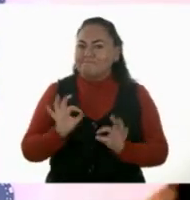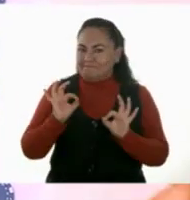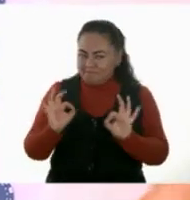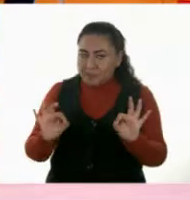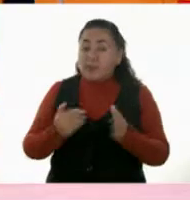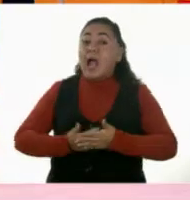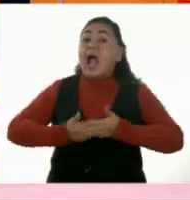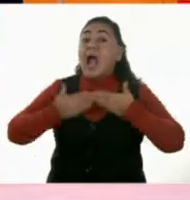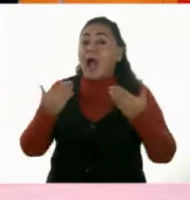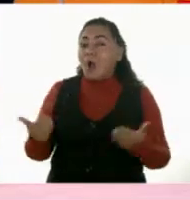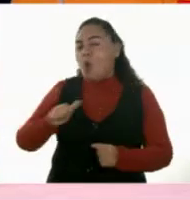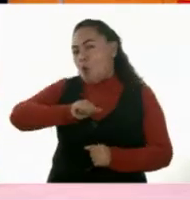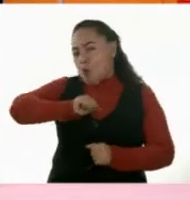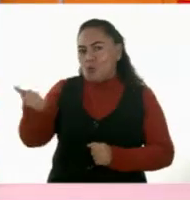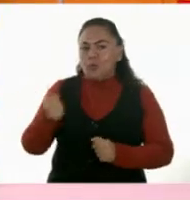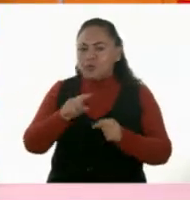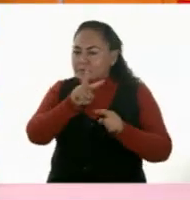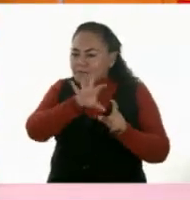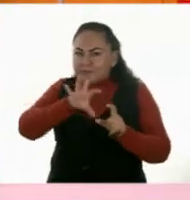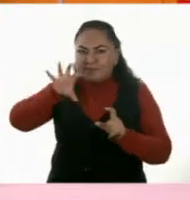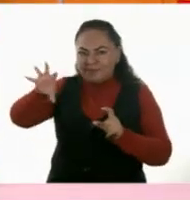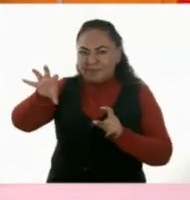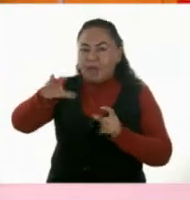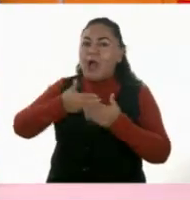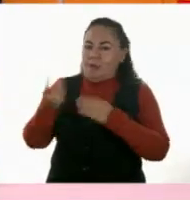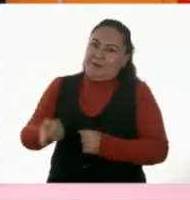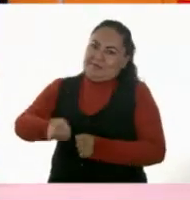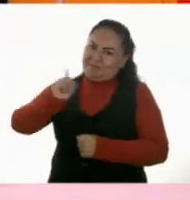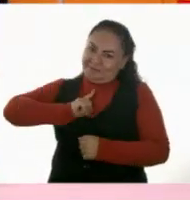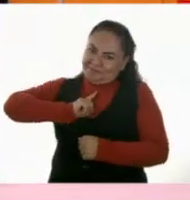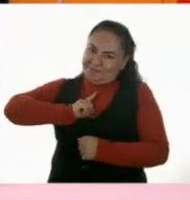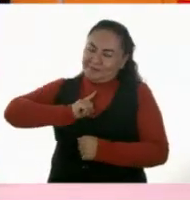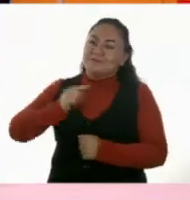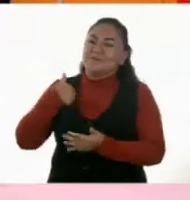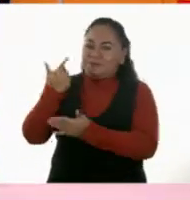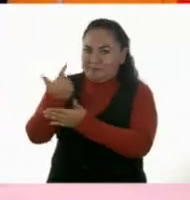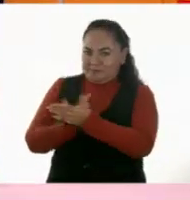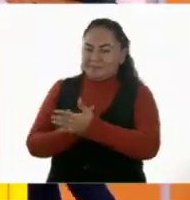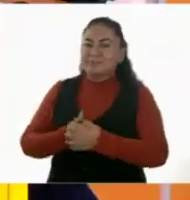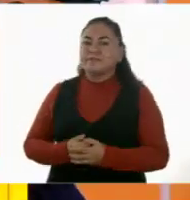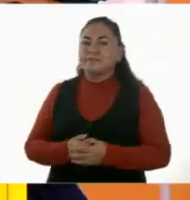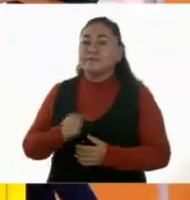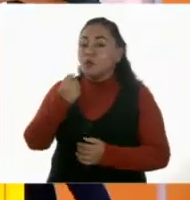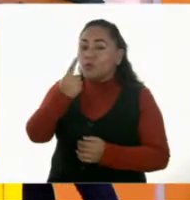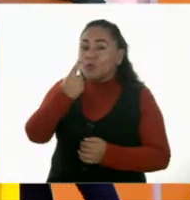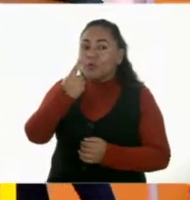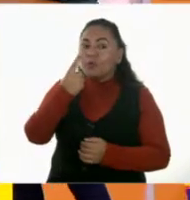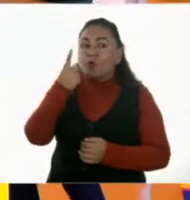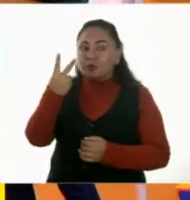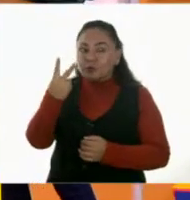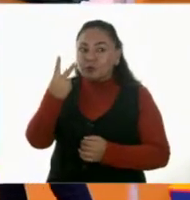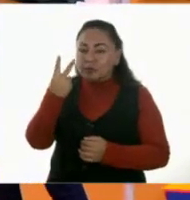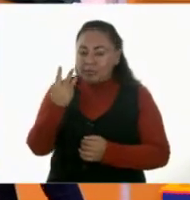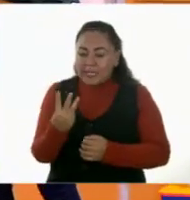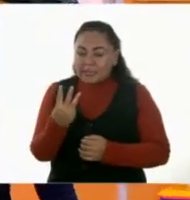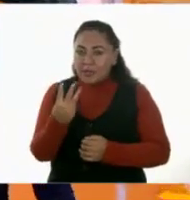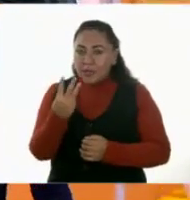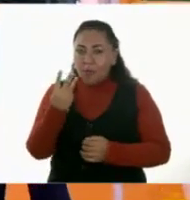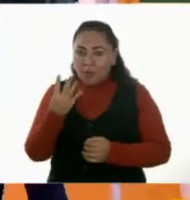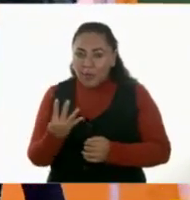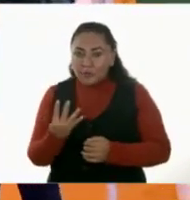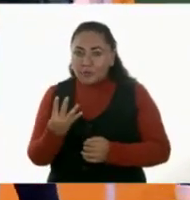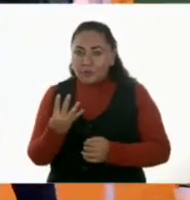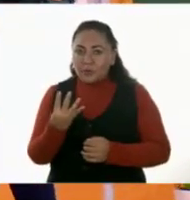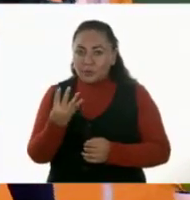vamos a hacerlo con otro grupo de fichas. Y me toca a mí. Vamos a contar. Uno, dos, tres,